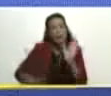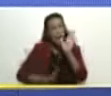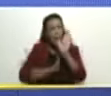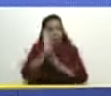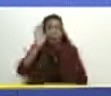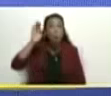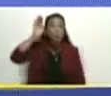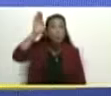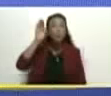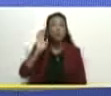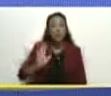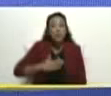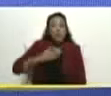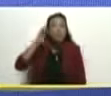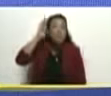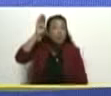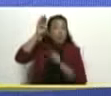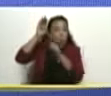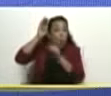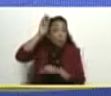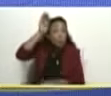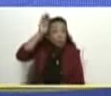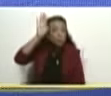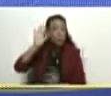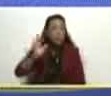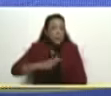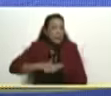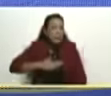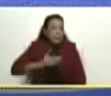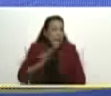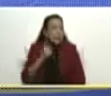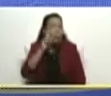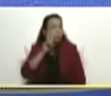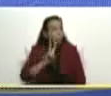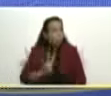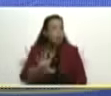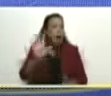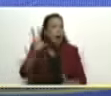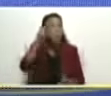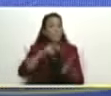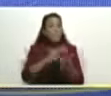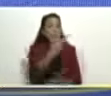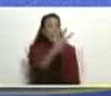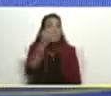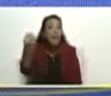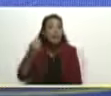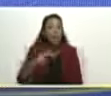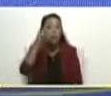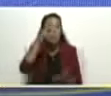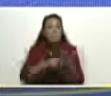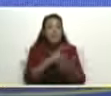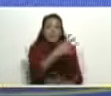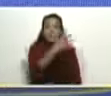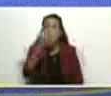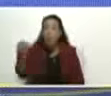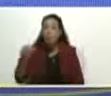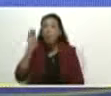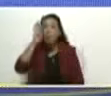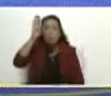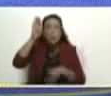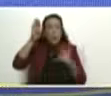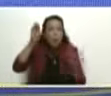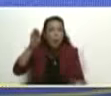futuro, ese futuro que nosotros ya visualizamos 2030, 2050. El futuro.